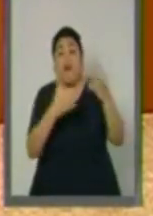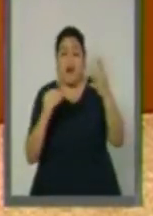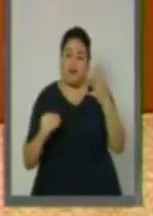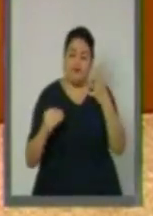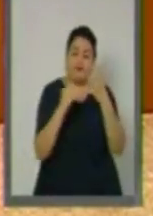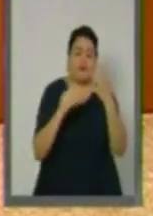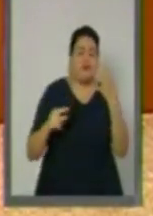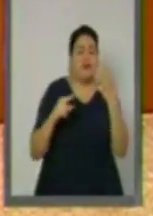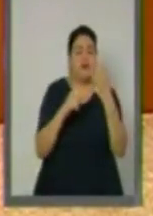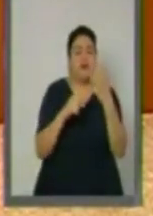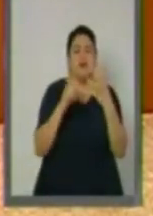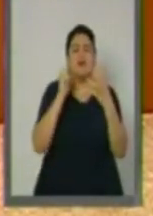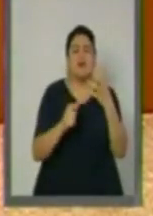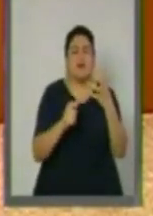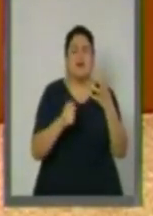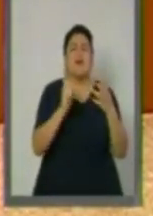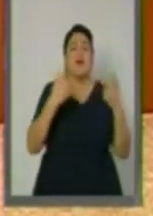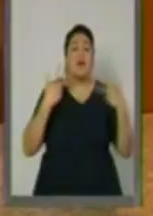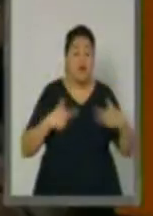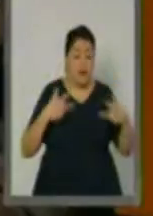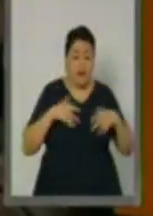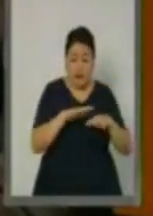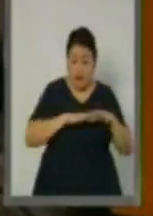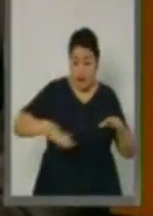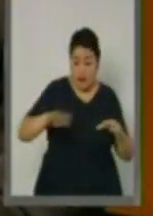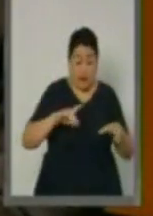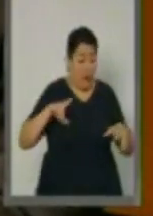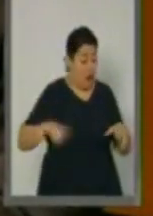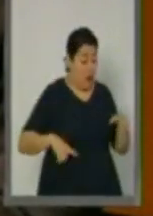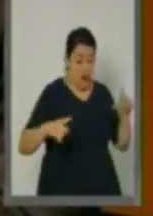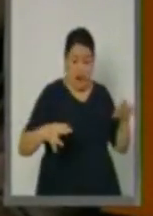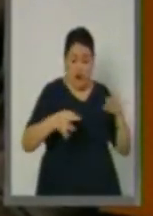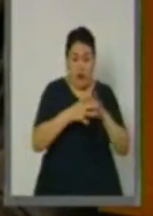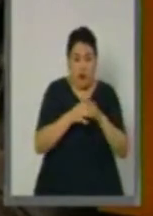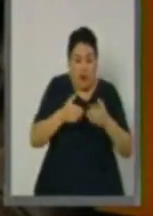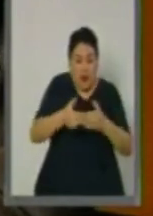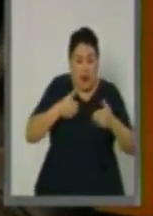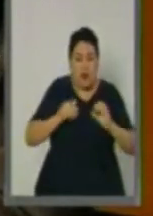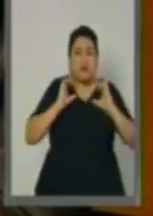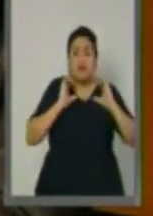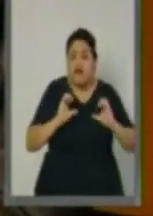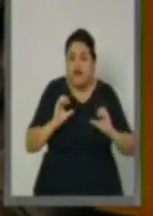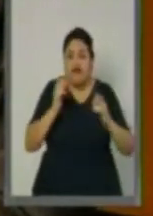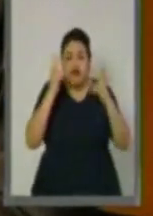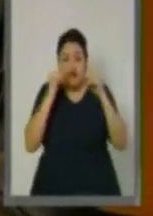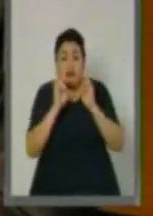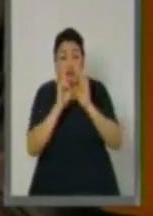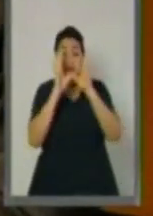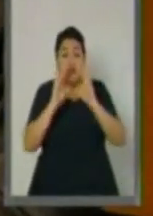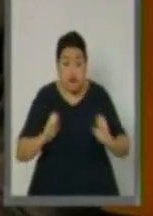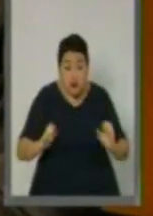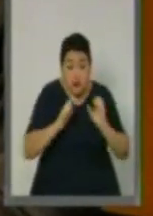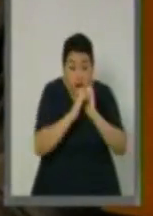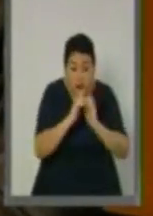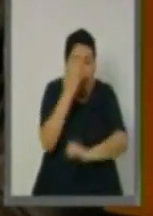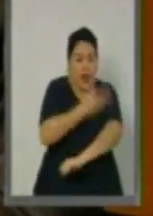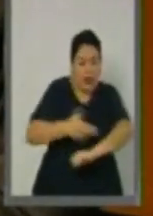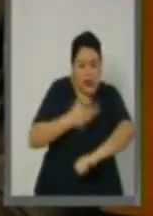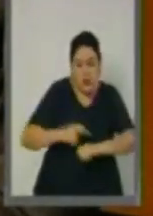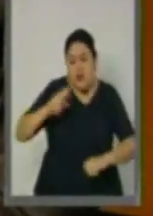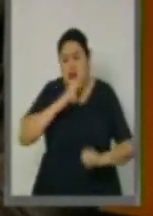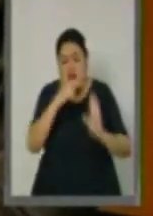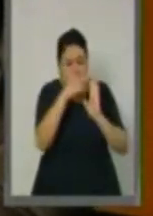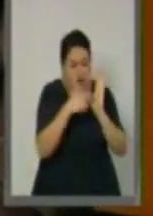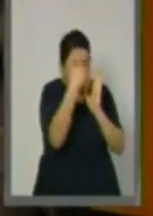coordinación efectiva entre sociedad y gobierno, tanto en materia de prevención como en atención al momento de atender una emergencia o